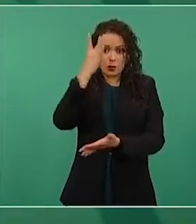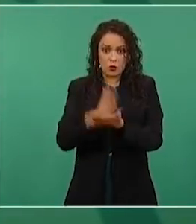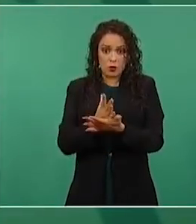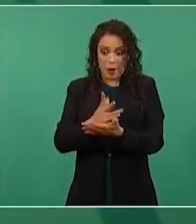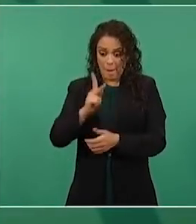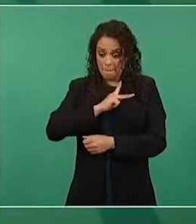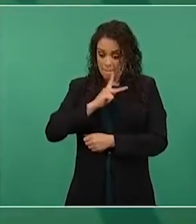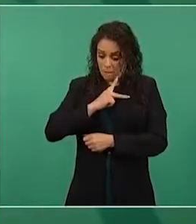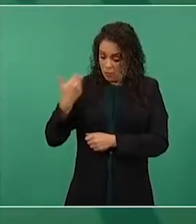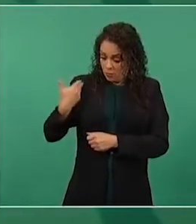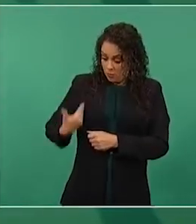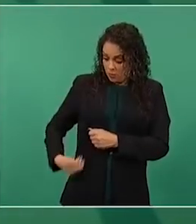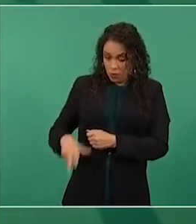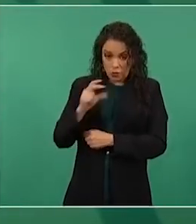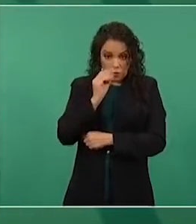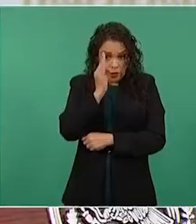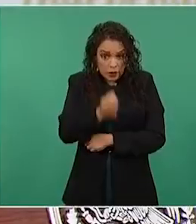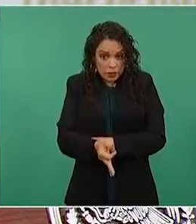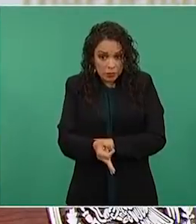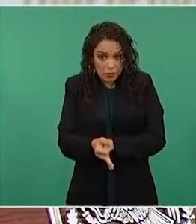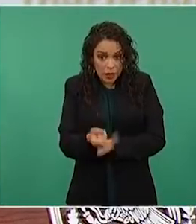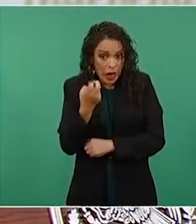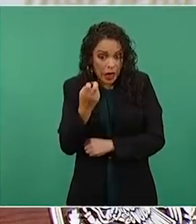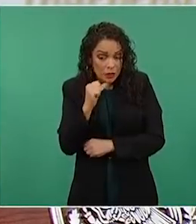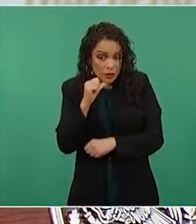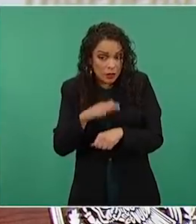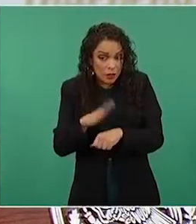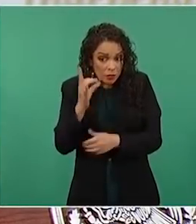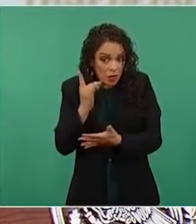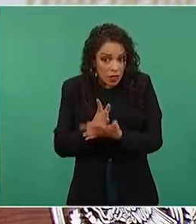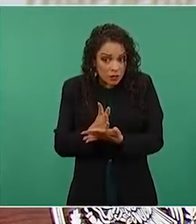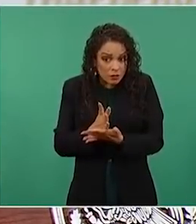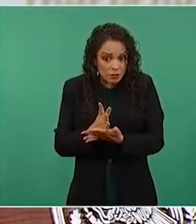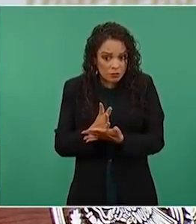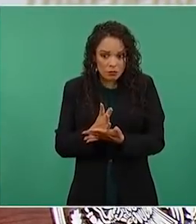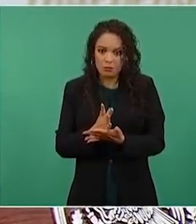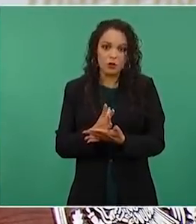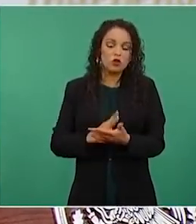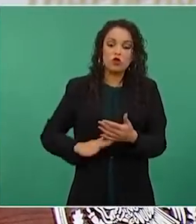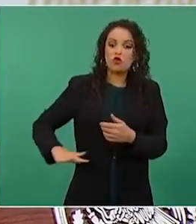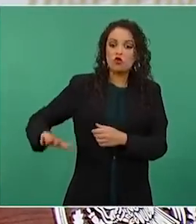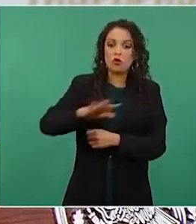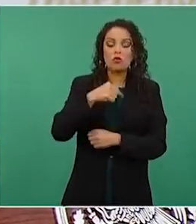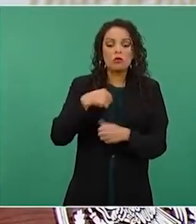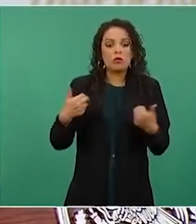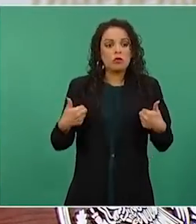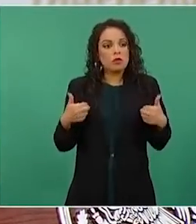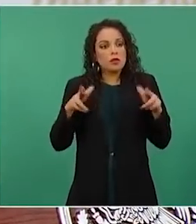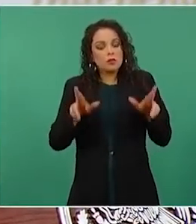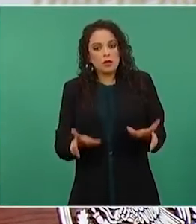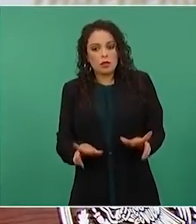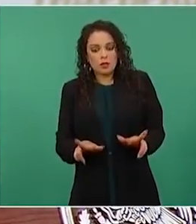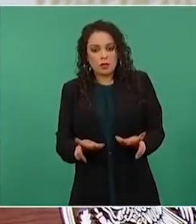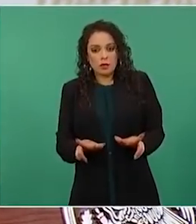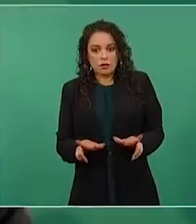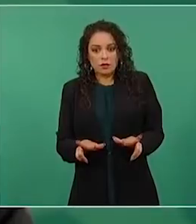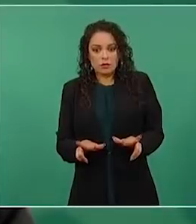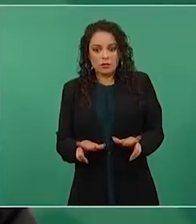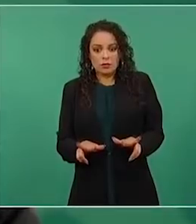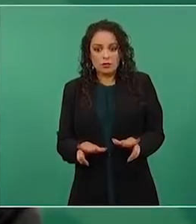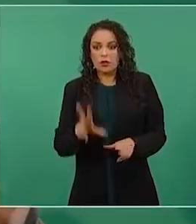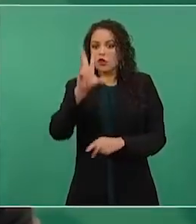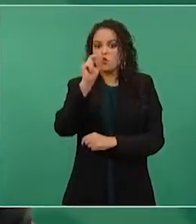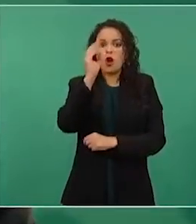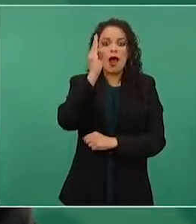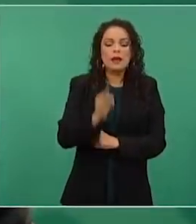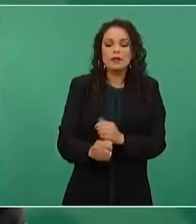lo que represento, sino que no se acepta el